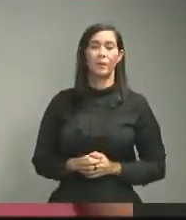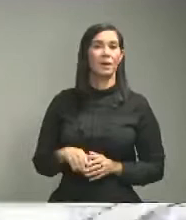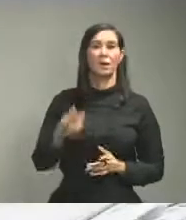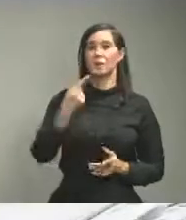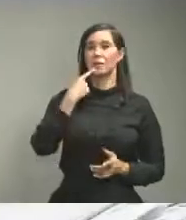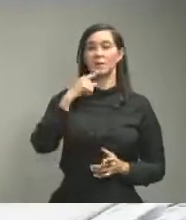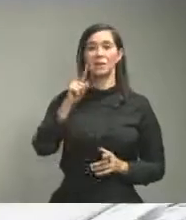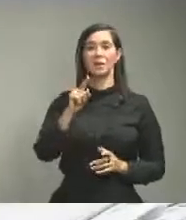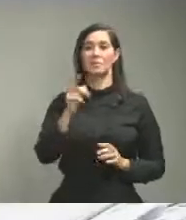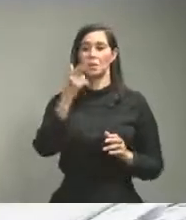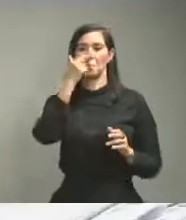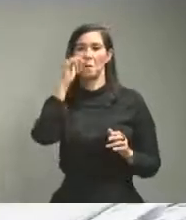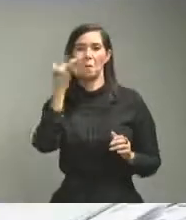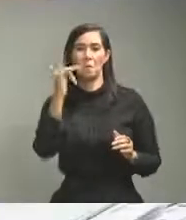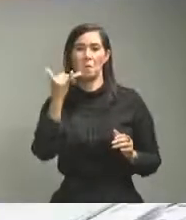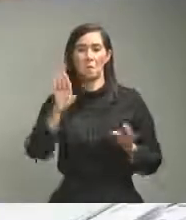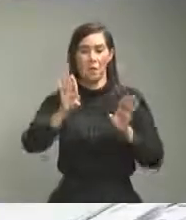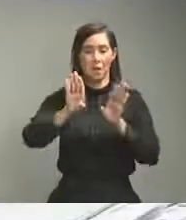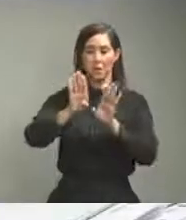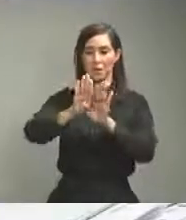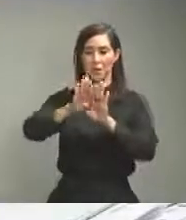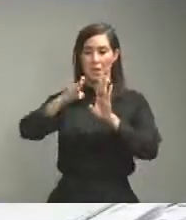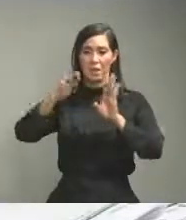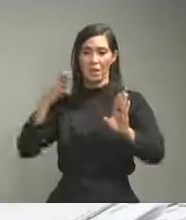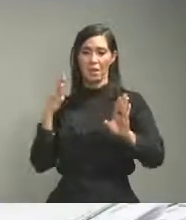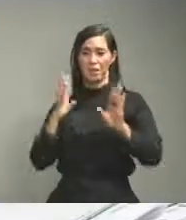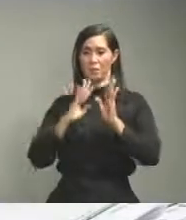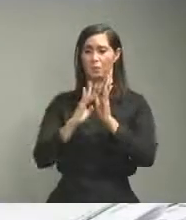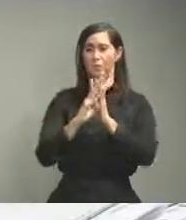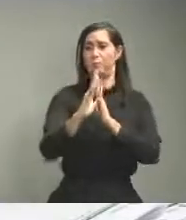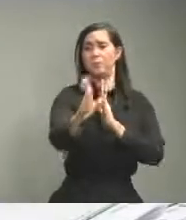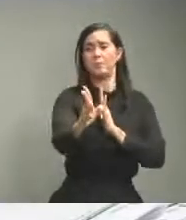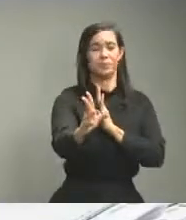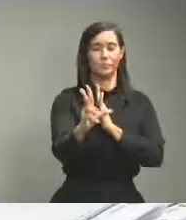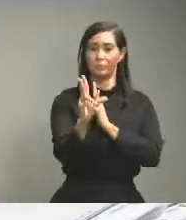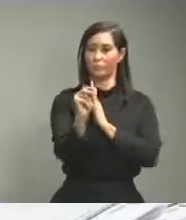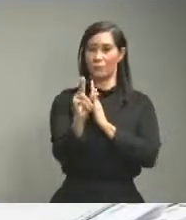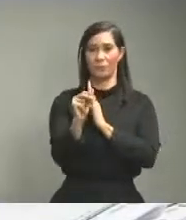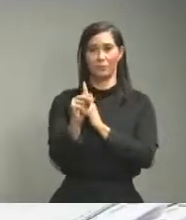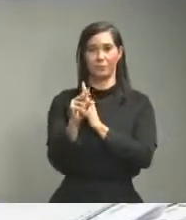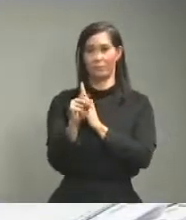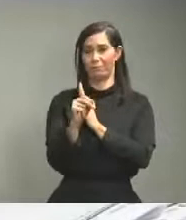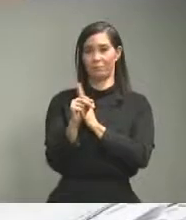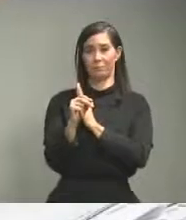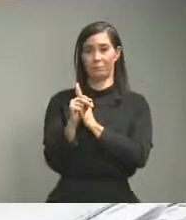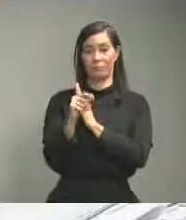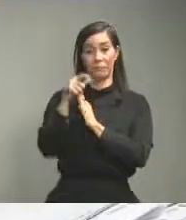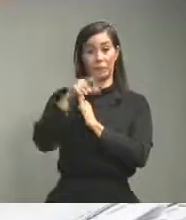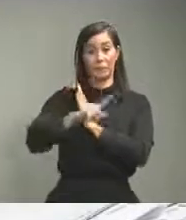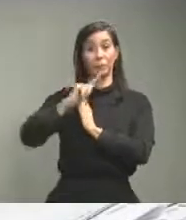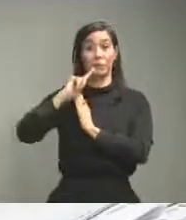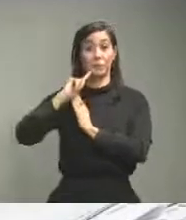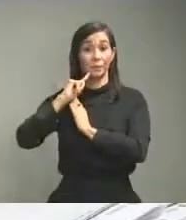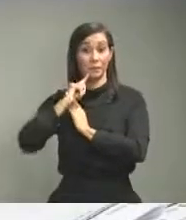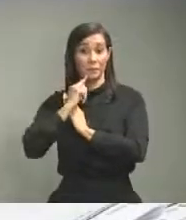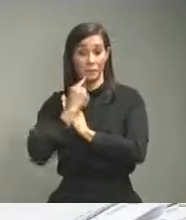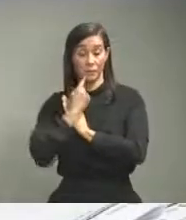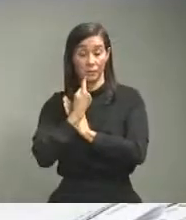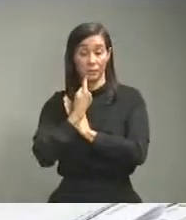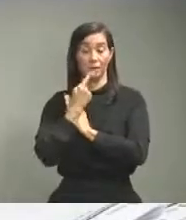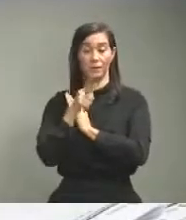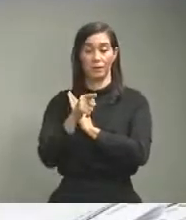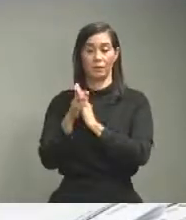usted ha visto por ahí que se abre una puerta y salen las gallinas corriendo porque no es ese el